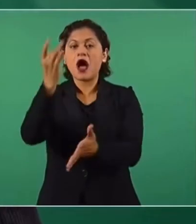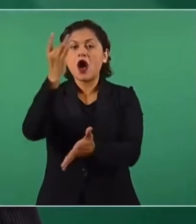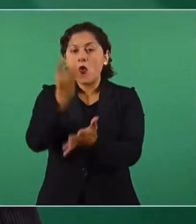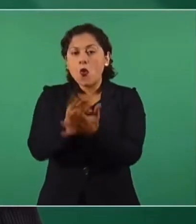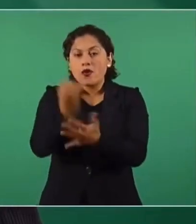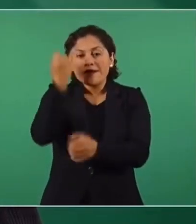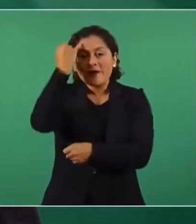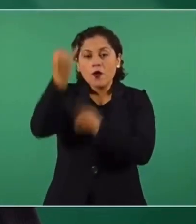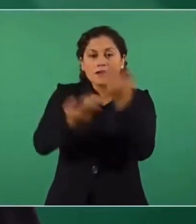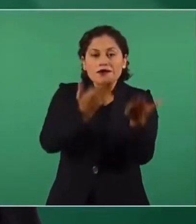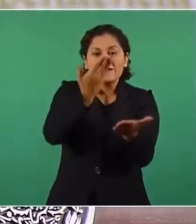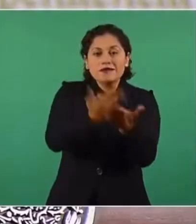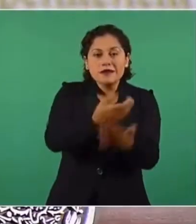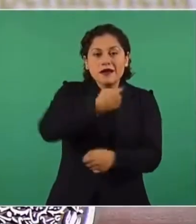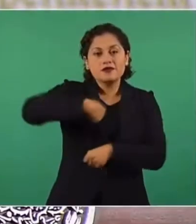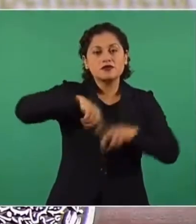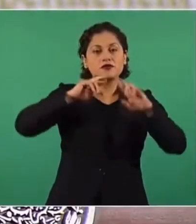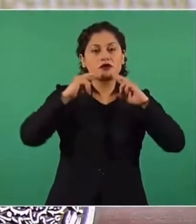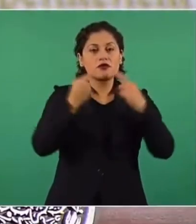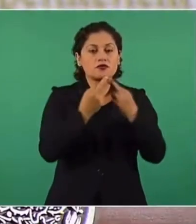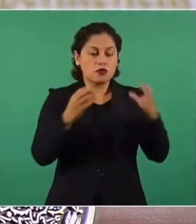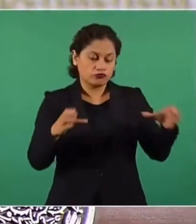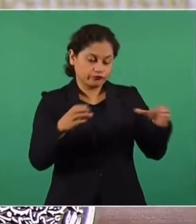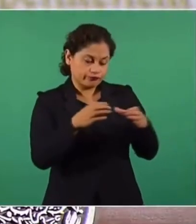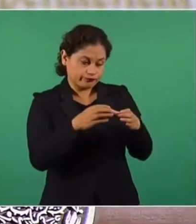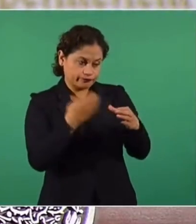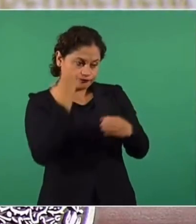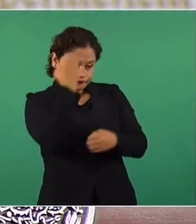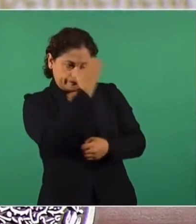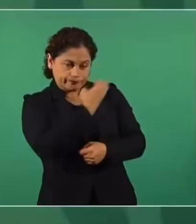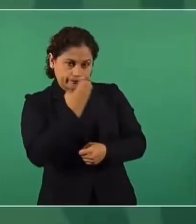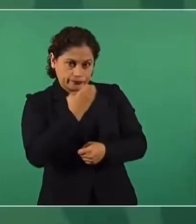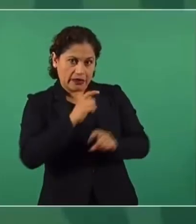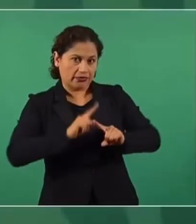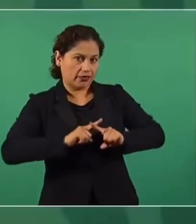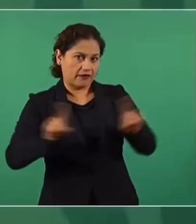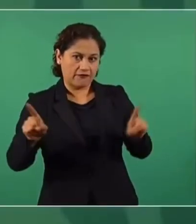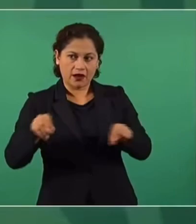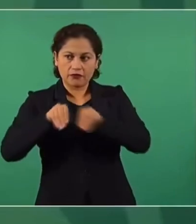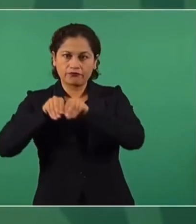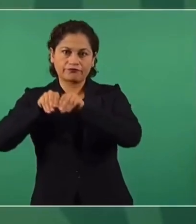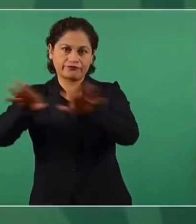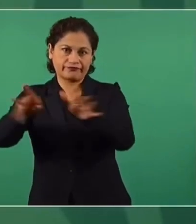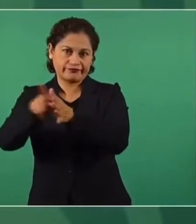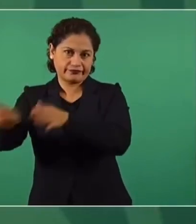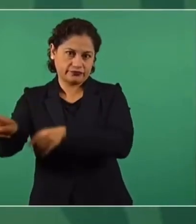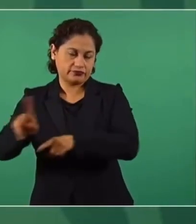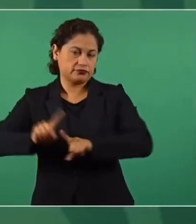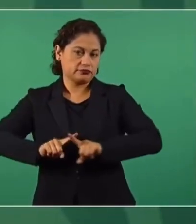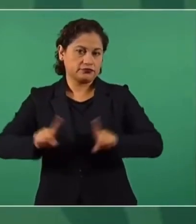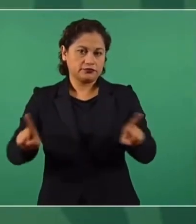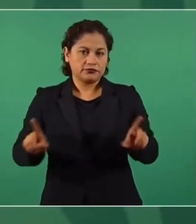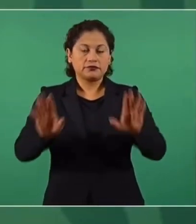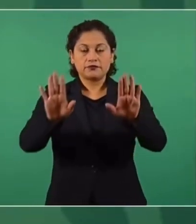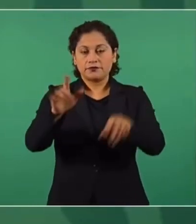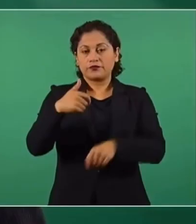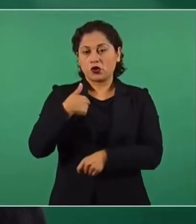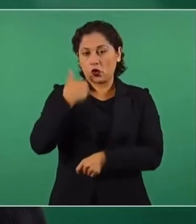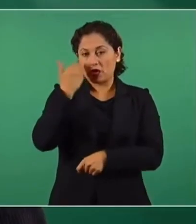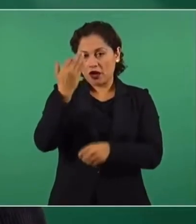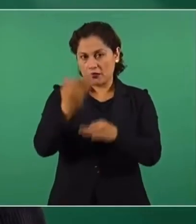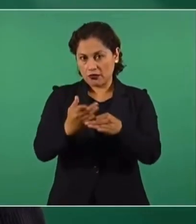y para análisis, era muy diferente al que tenía en el medio. Y yo los invitaría, de verdad, creo que es algo, qué bueno que sea clara,